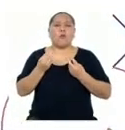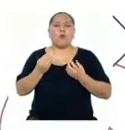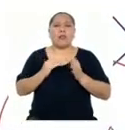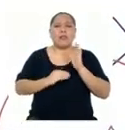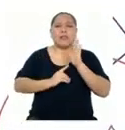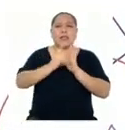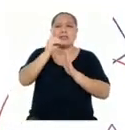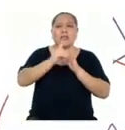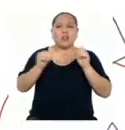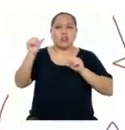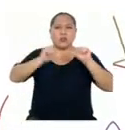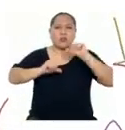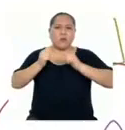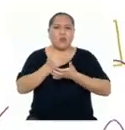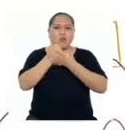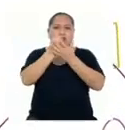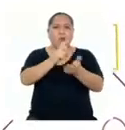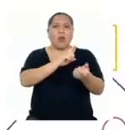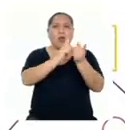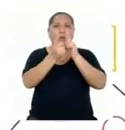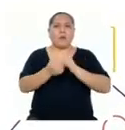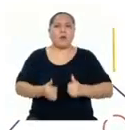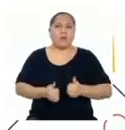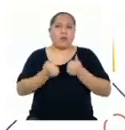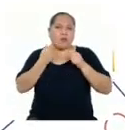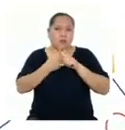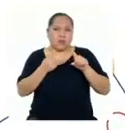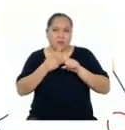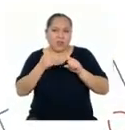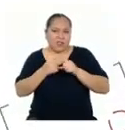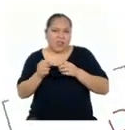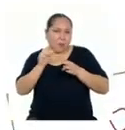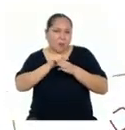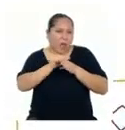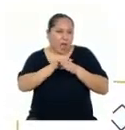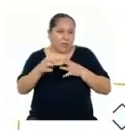cambiar la vida de las personas con determinadas prácticas saludables?